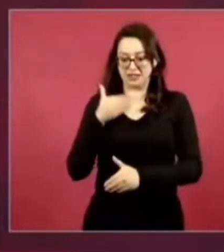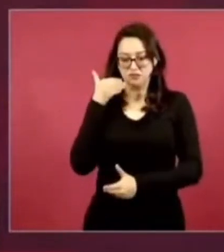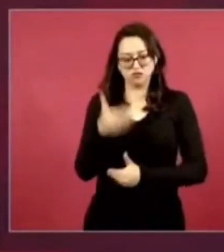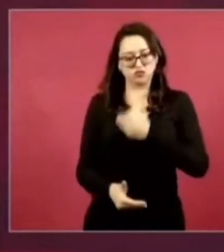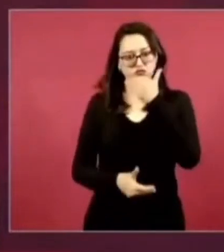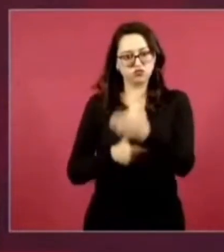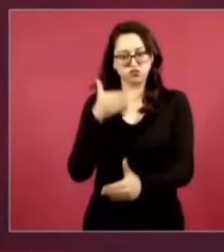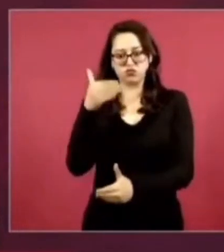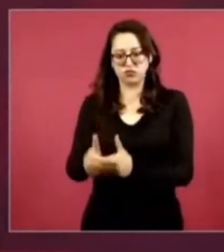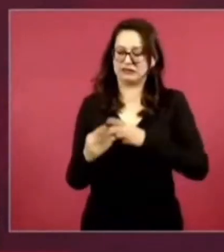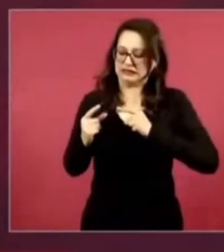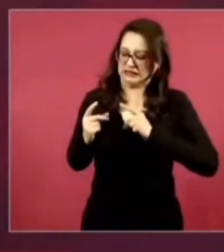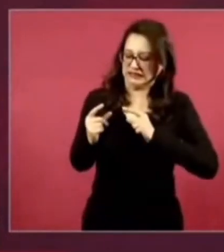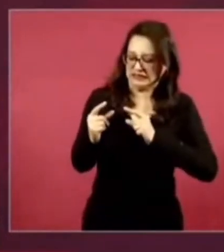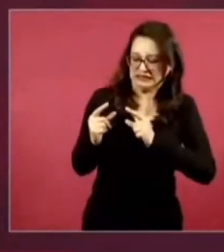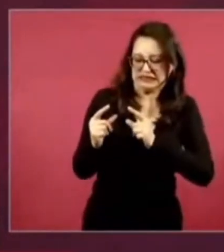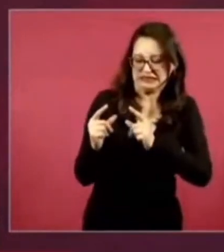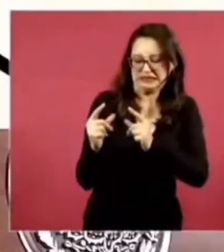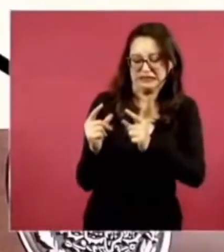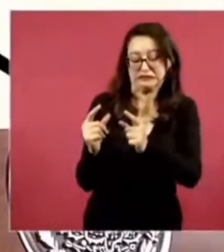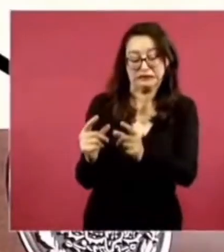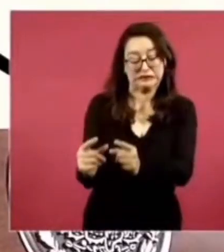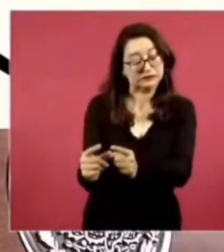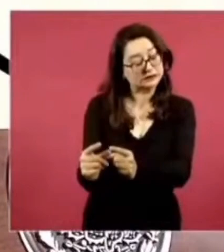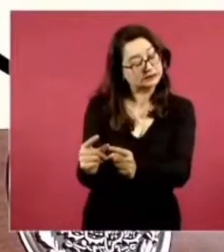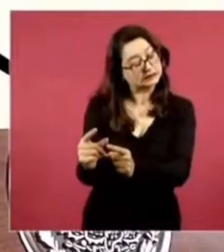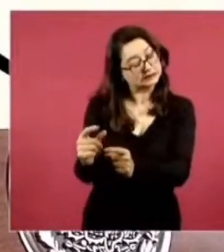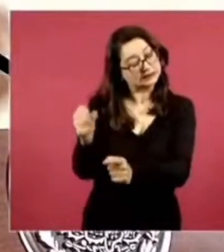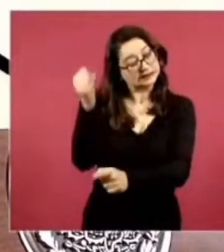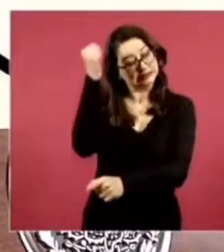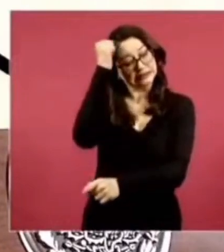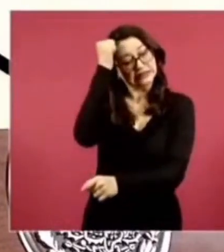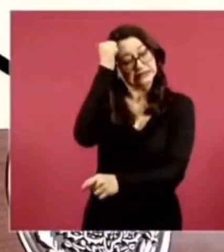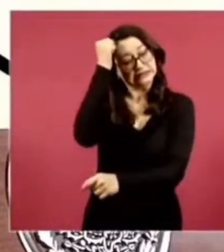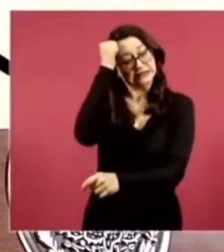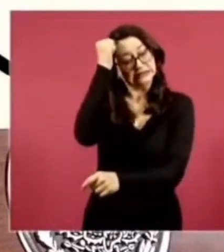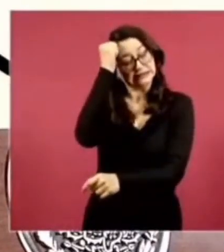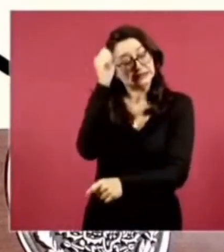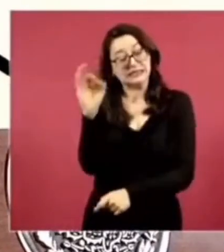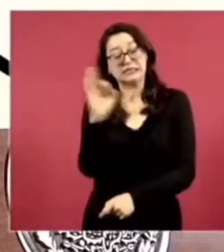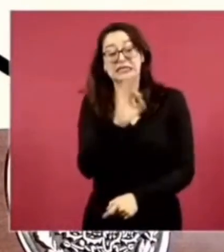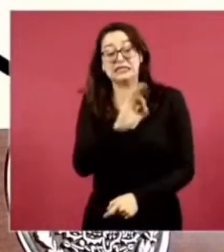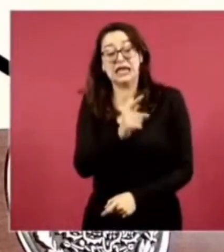poco madera, si regresaran,